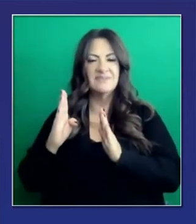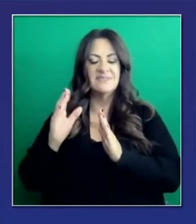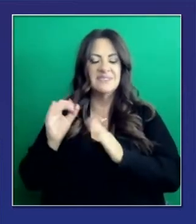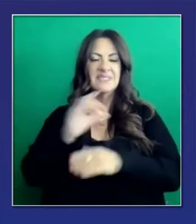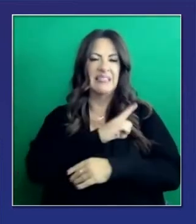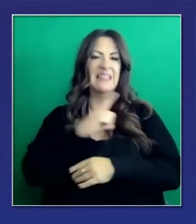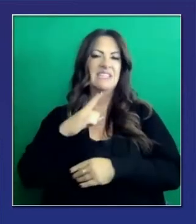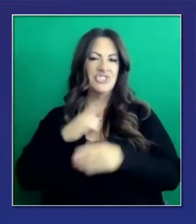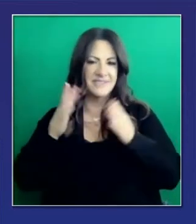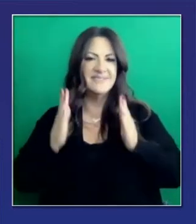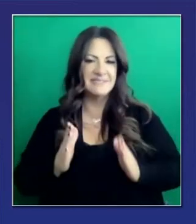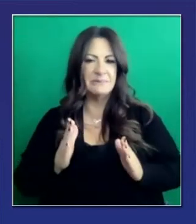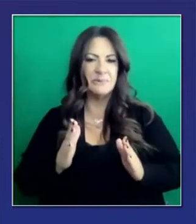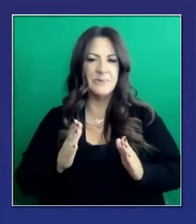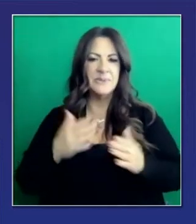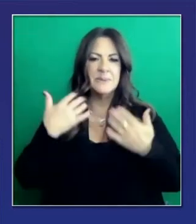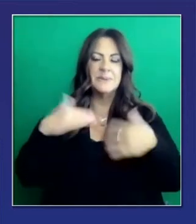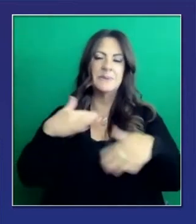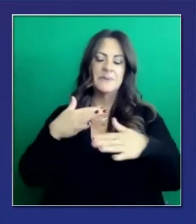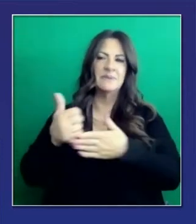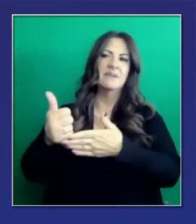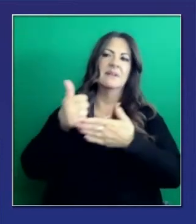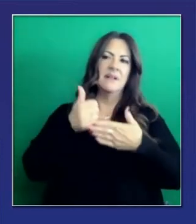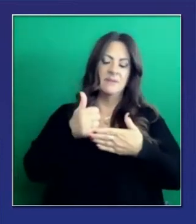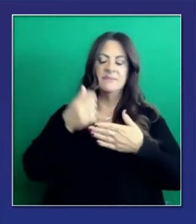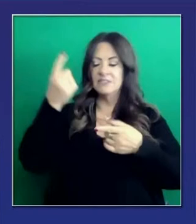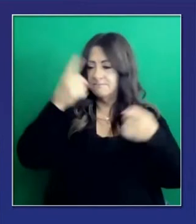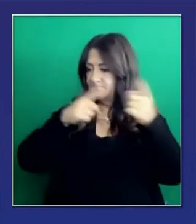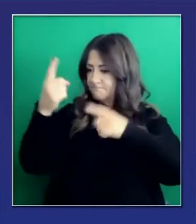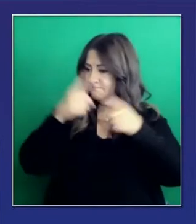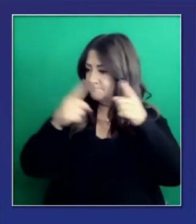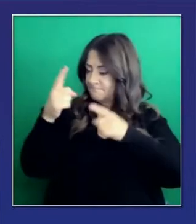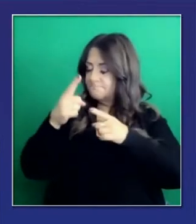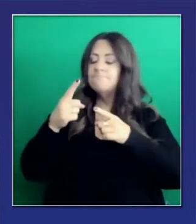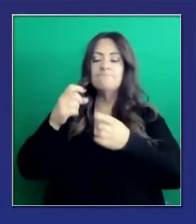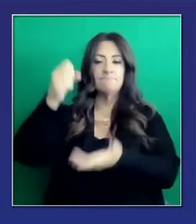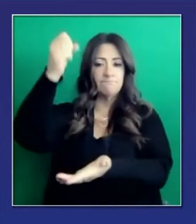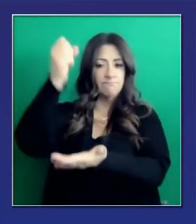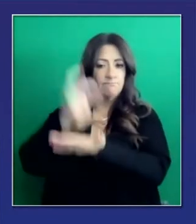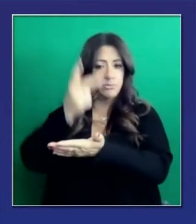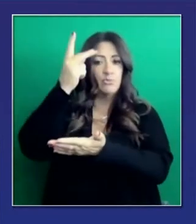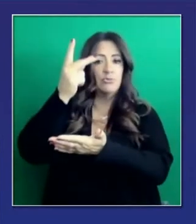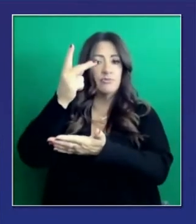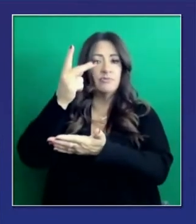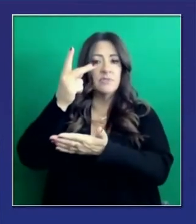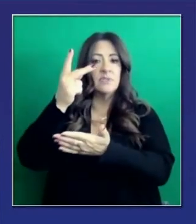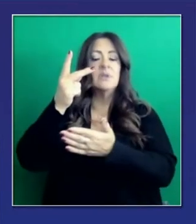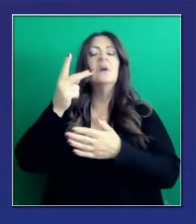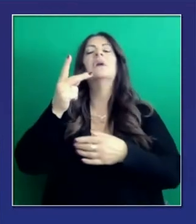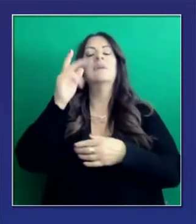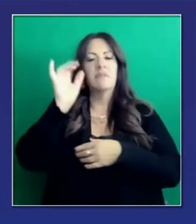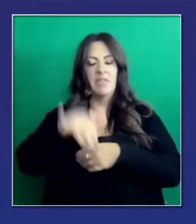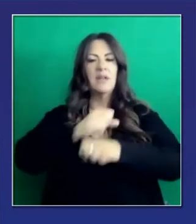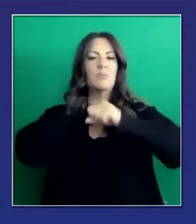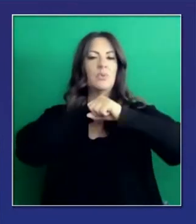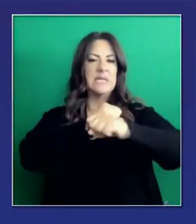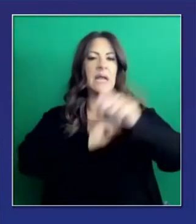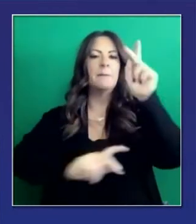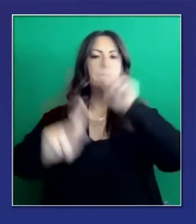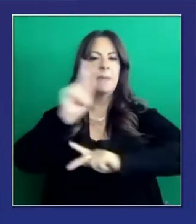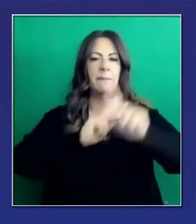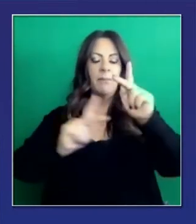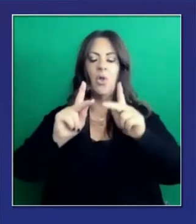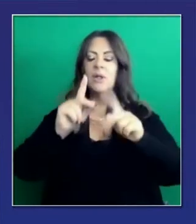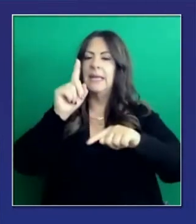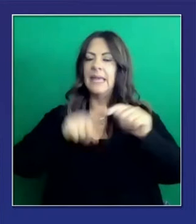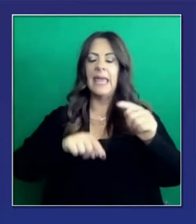personal que le dio tiempo y atención para que se firmara este acuerdo que está siendo publicado hoy, extendemos hasta el